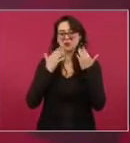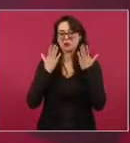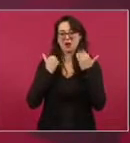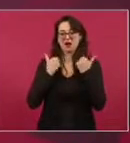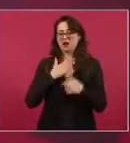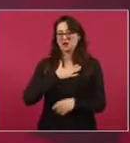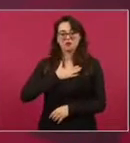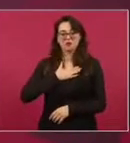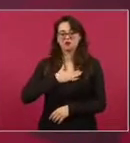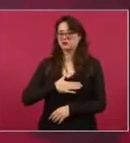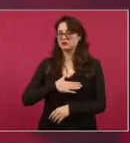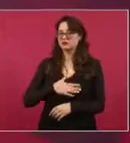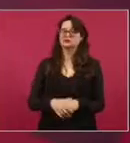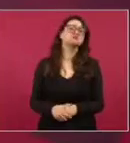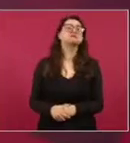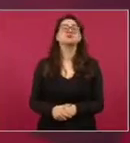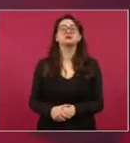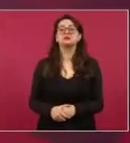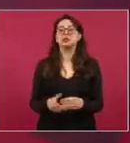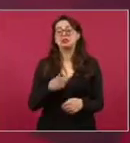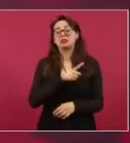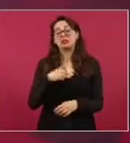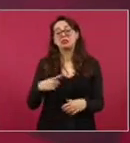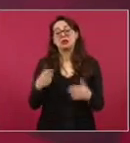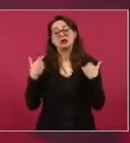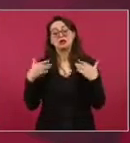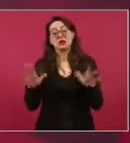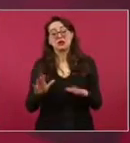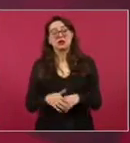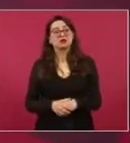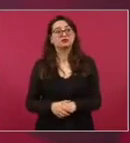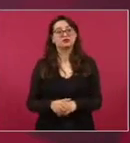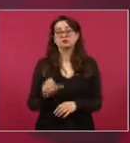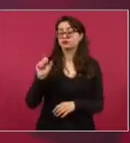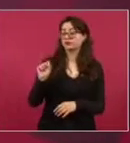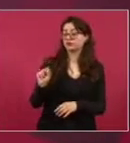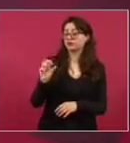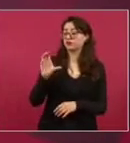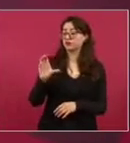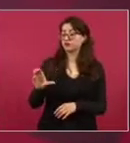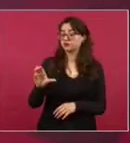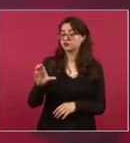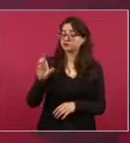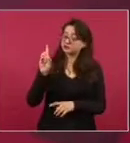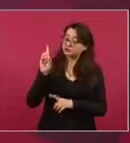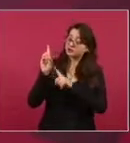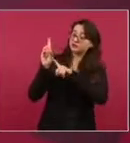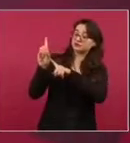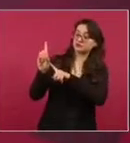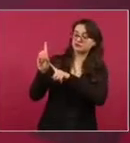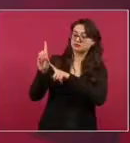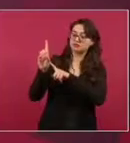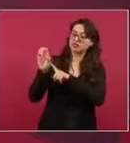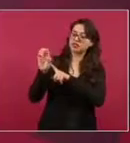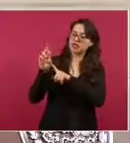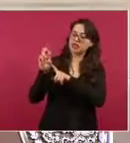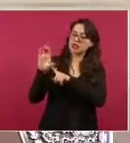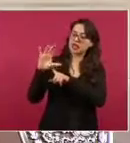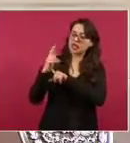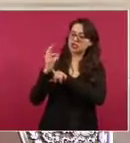Si acaso, Suprema Corte del Derecho, pero no de la justicia.